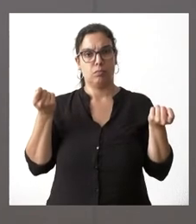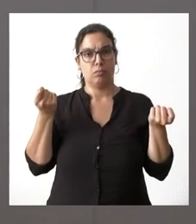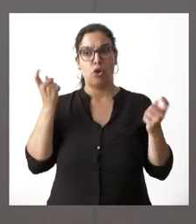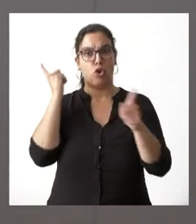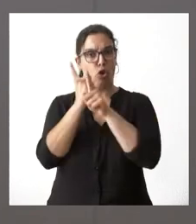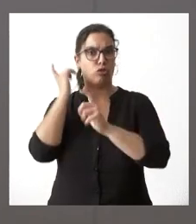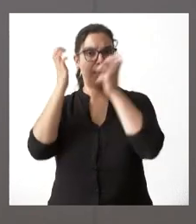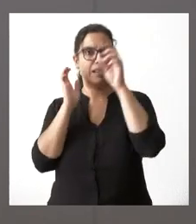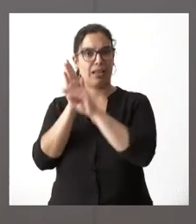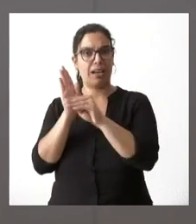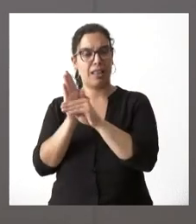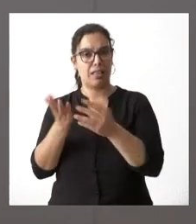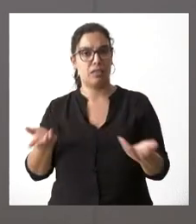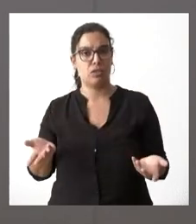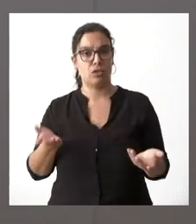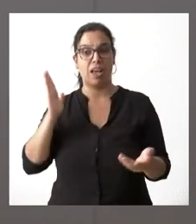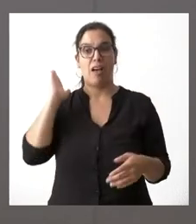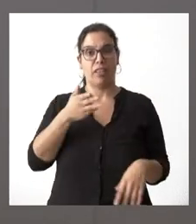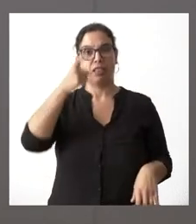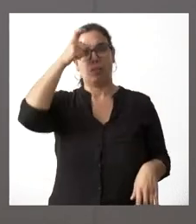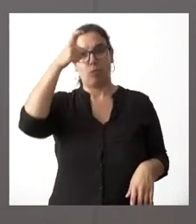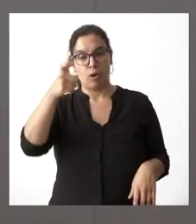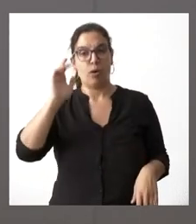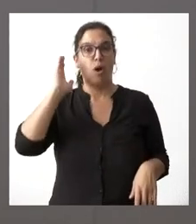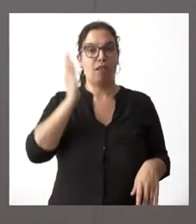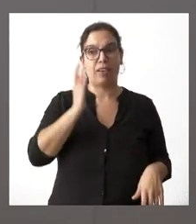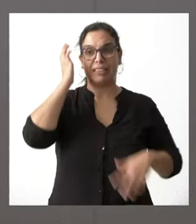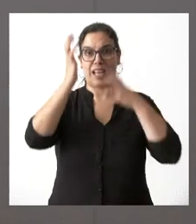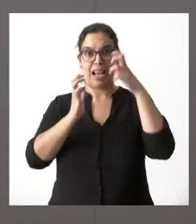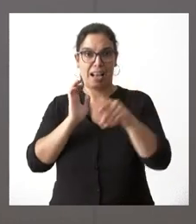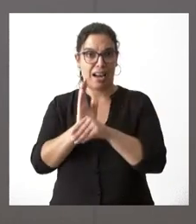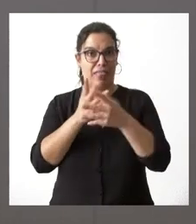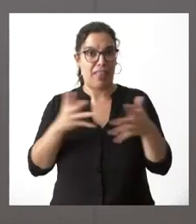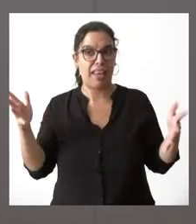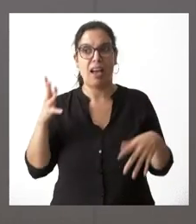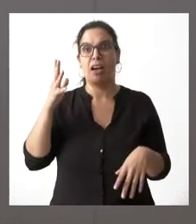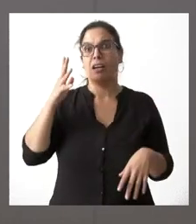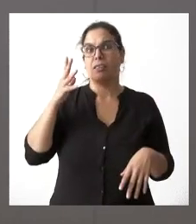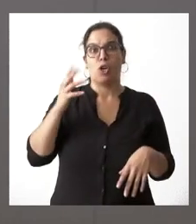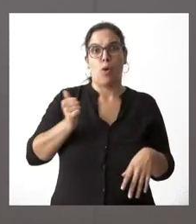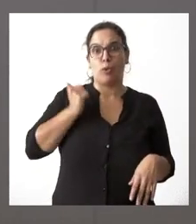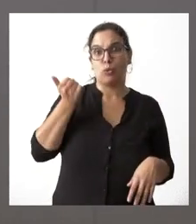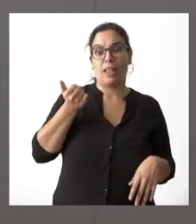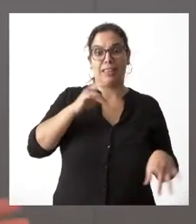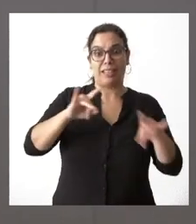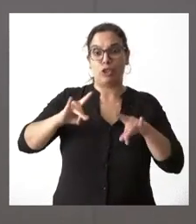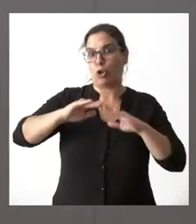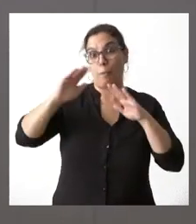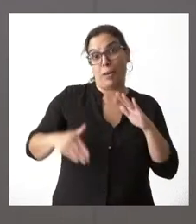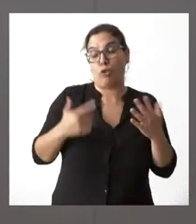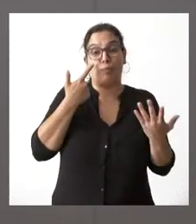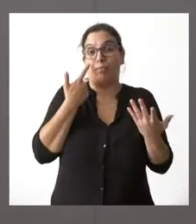ganaderos perjudicando al mundo rural perjudicando a la ganadería extensiva creando menos oportunidades en el territorio no hay más que ver